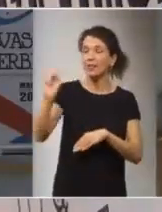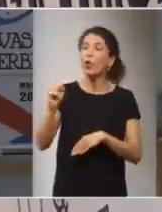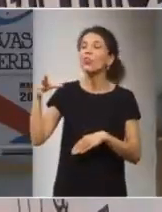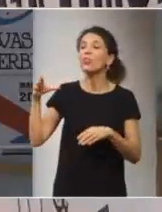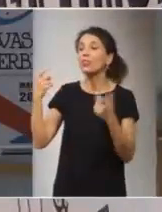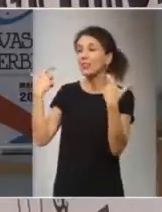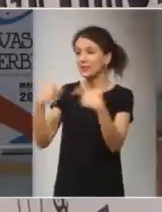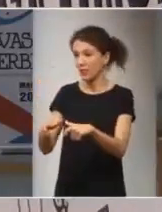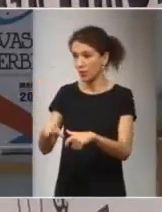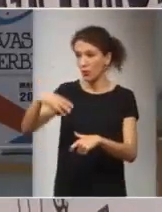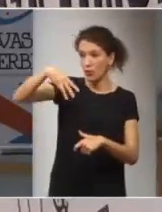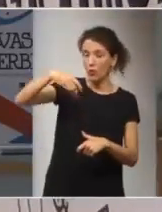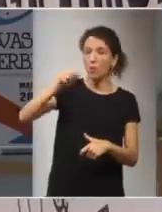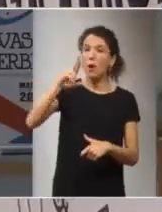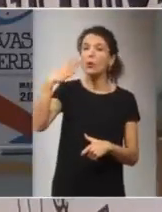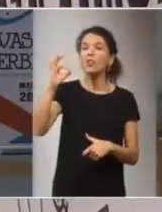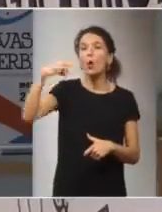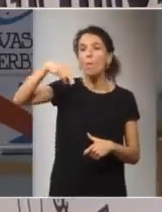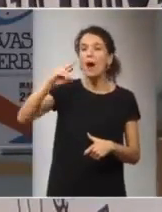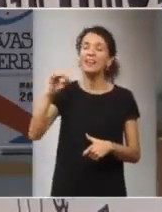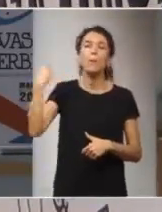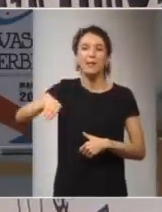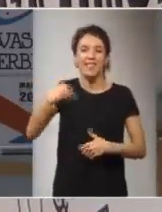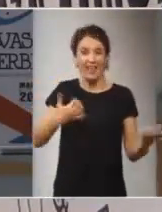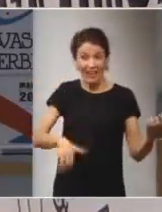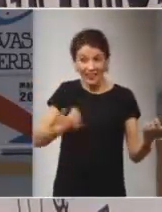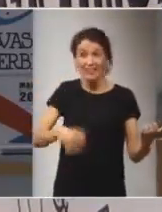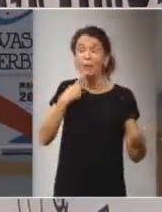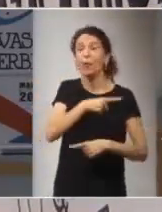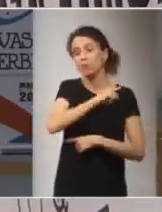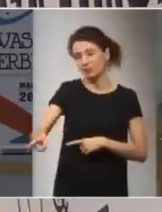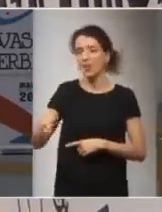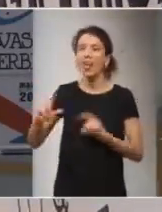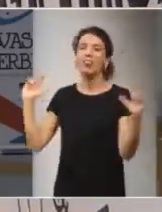detención contra Mauricio Macri mi presidente y el Fondo Monetario Internacional